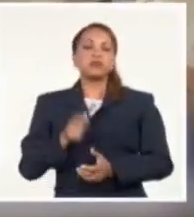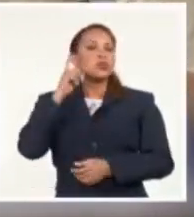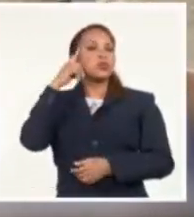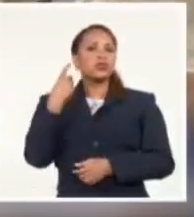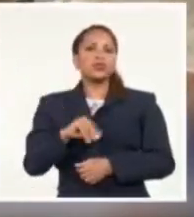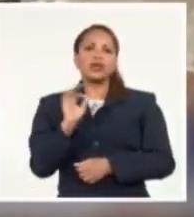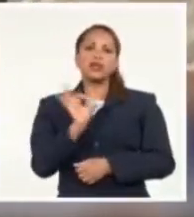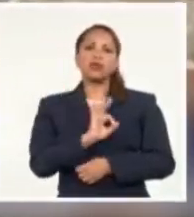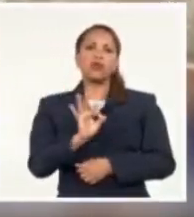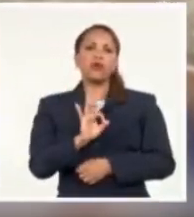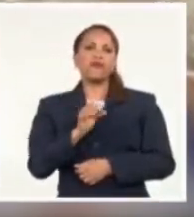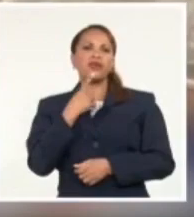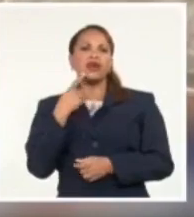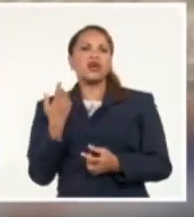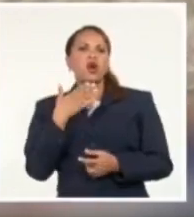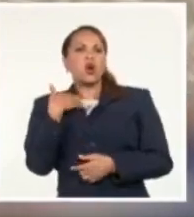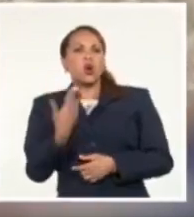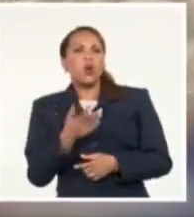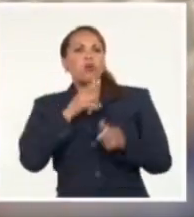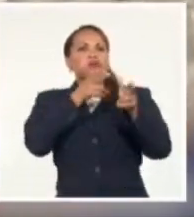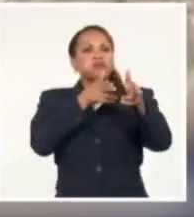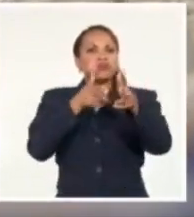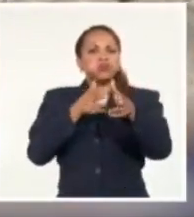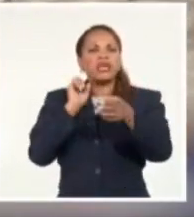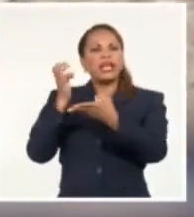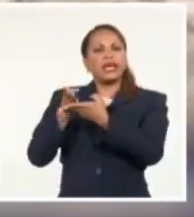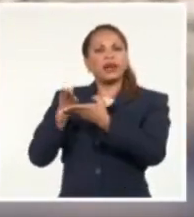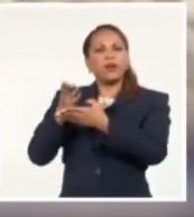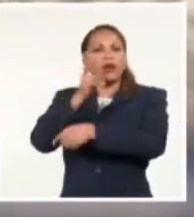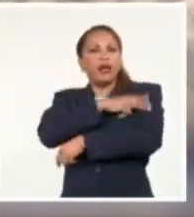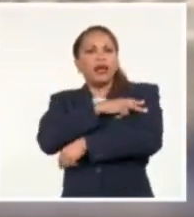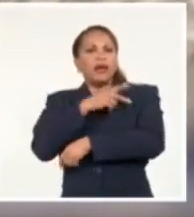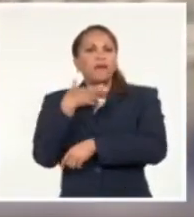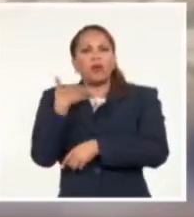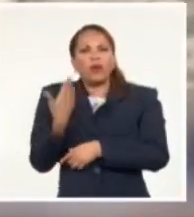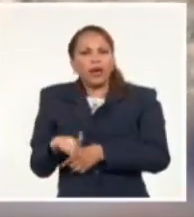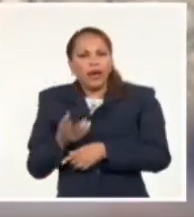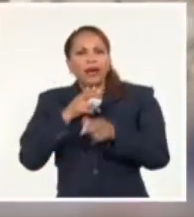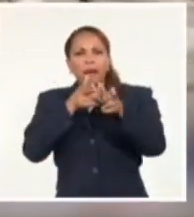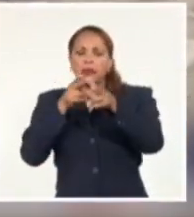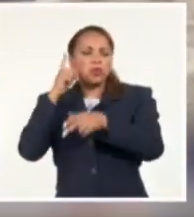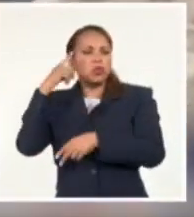dado a conocer la conexión entre el tirador y la escuela ni el motivo del suceso.